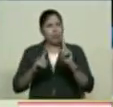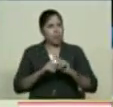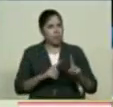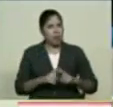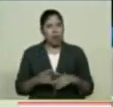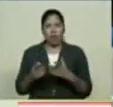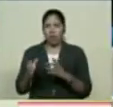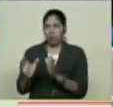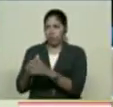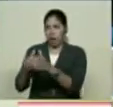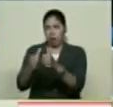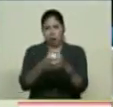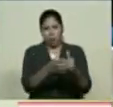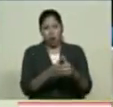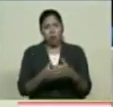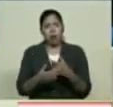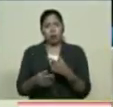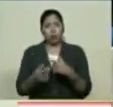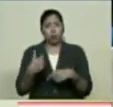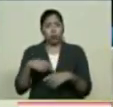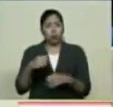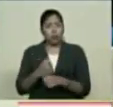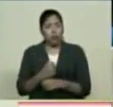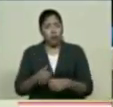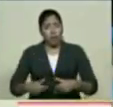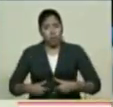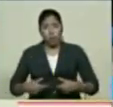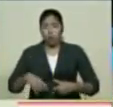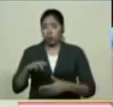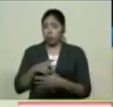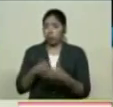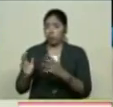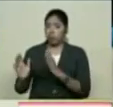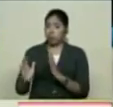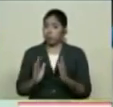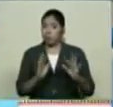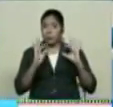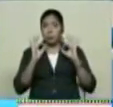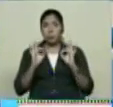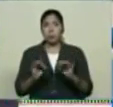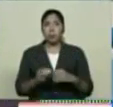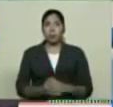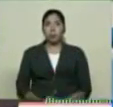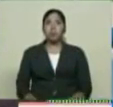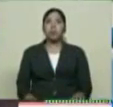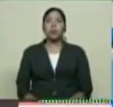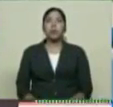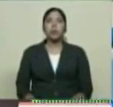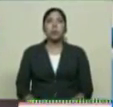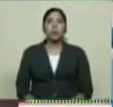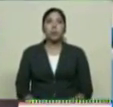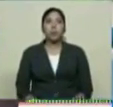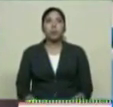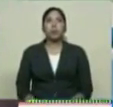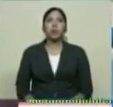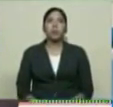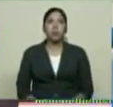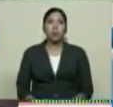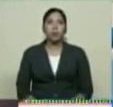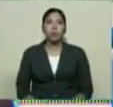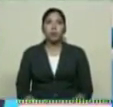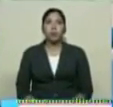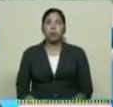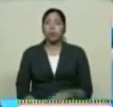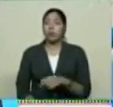Realmente un trabajo Planificado Que estamos desarrollando Trabajo bien completo Y por supuesto Con esta vuelta ciclística A la azulita Que es uno de los